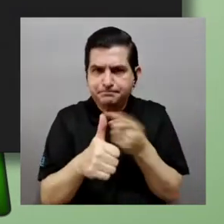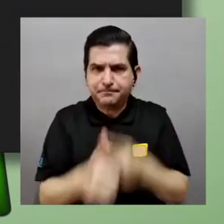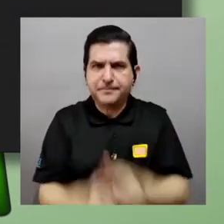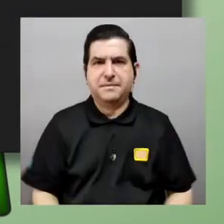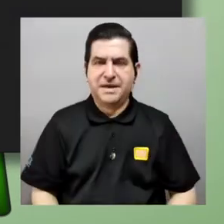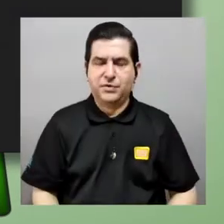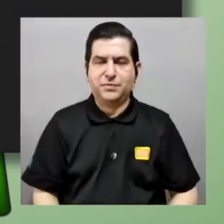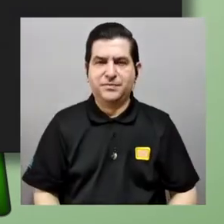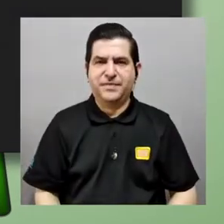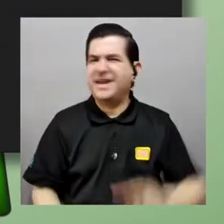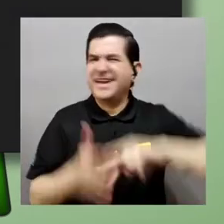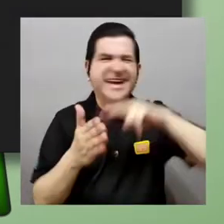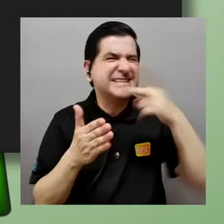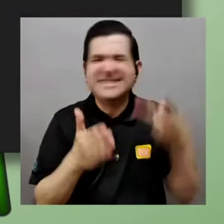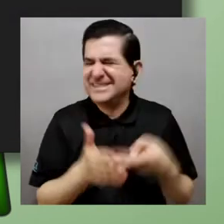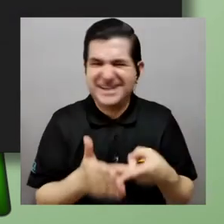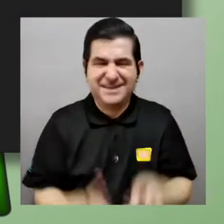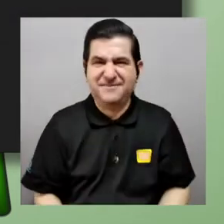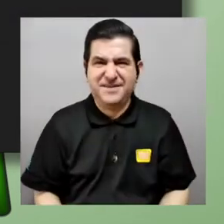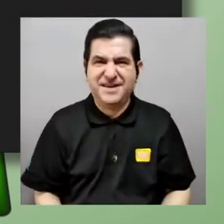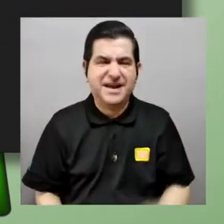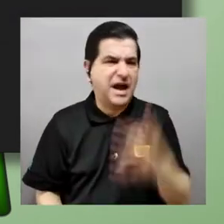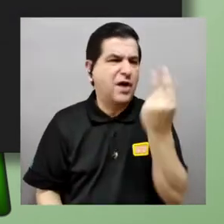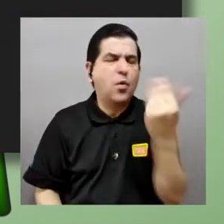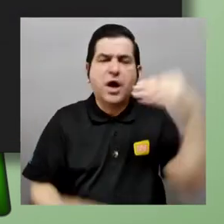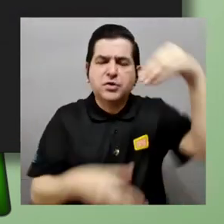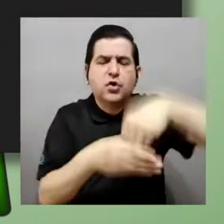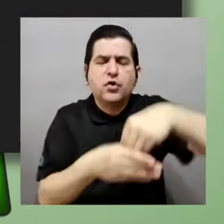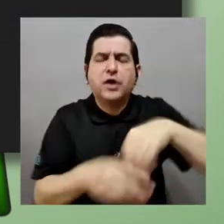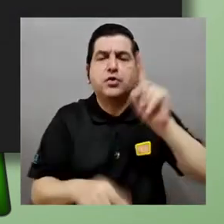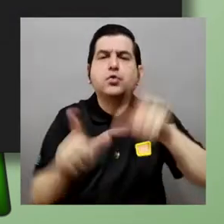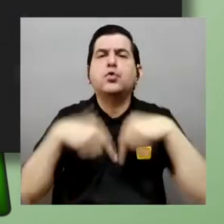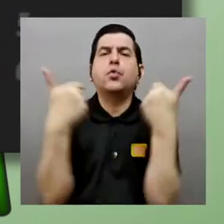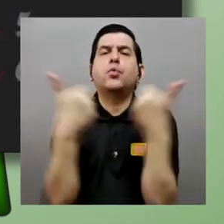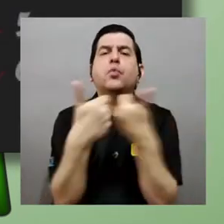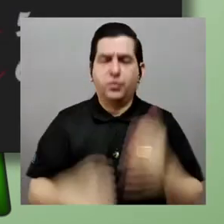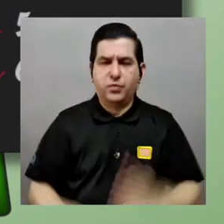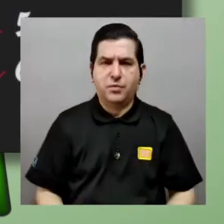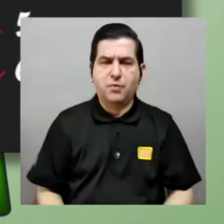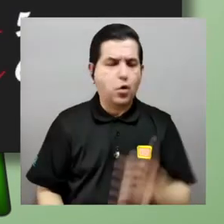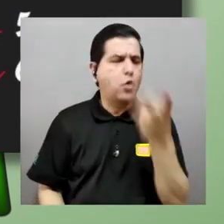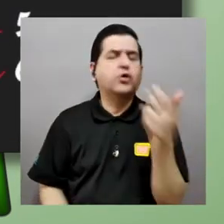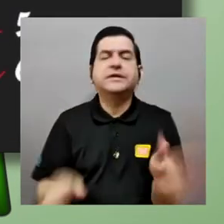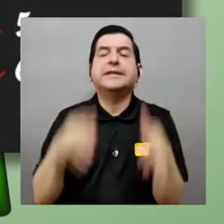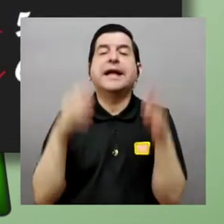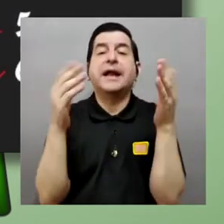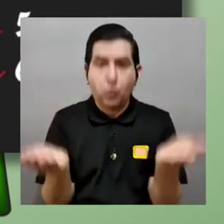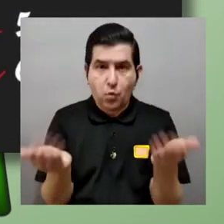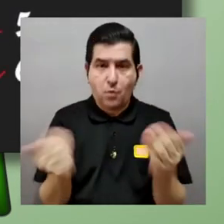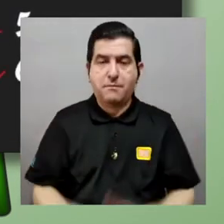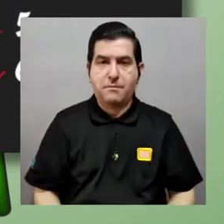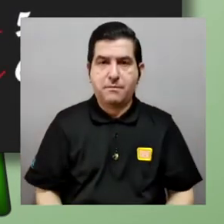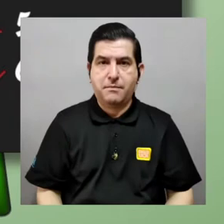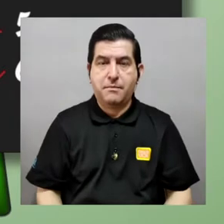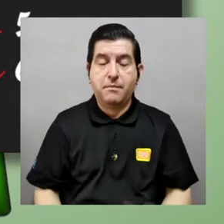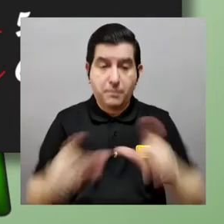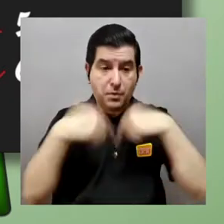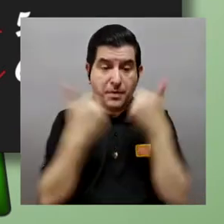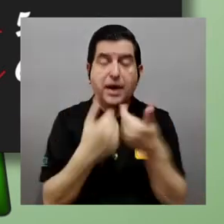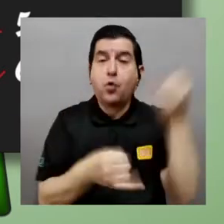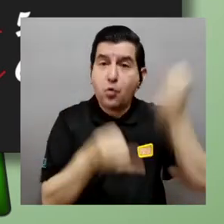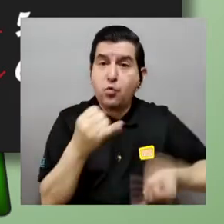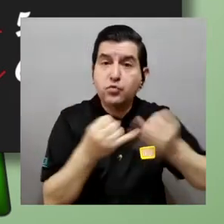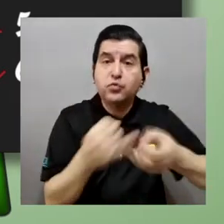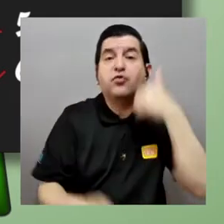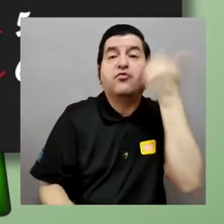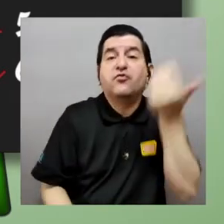significa cuántos elementos hay en un conjunto o cómo hacemos para contar ok para conjuntos finitos es fácil cómo cuenta uno digamos que